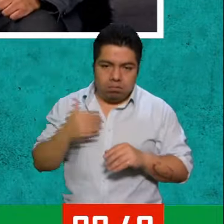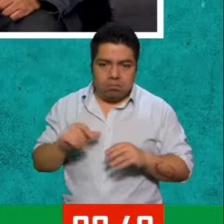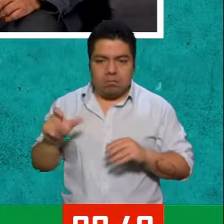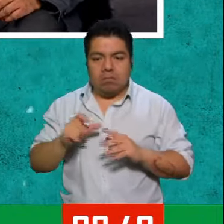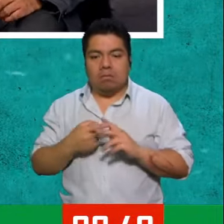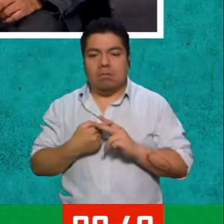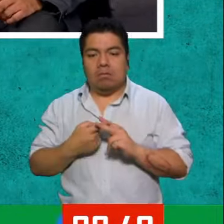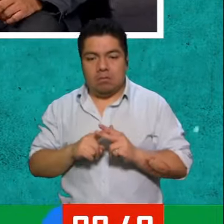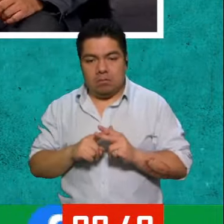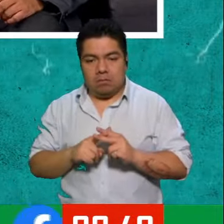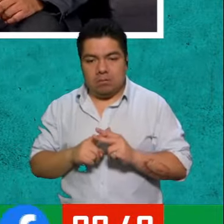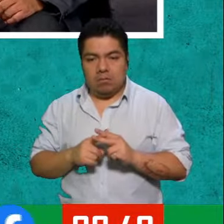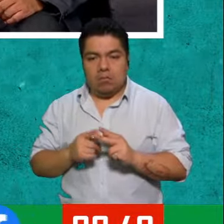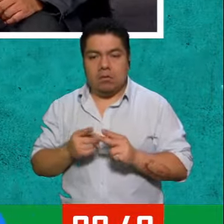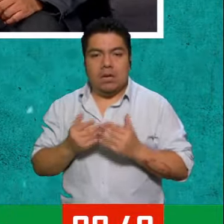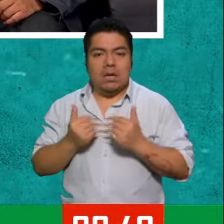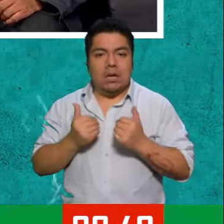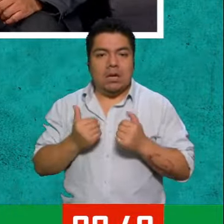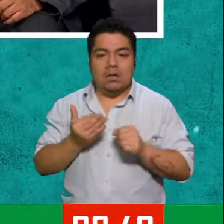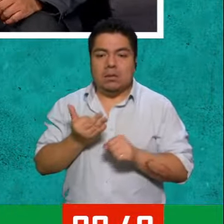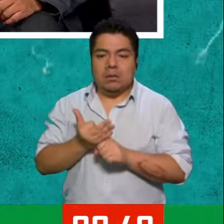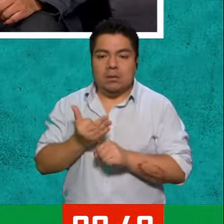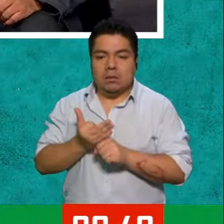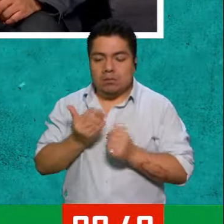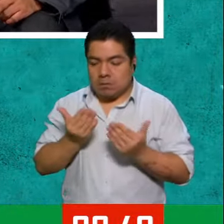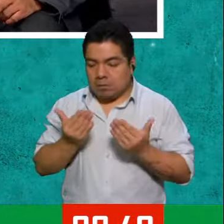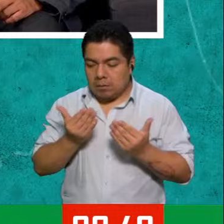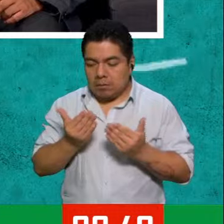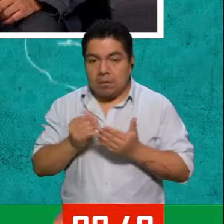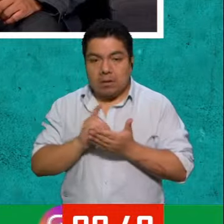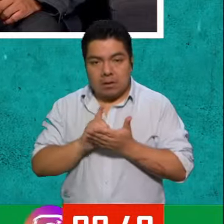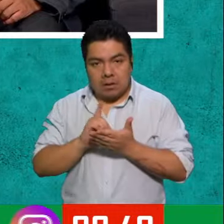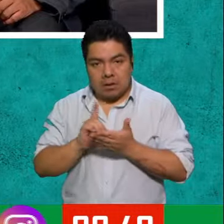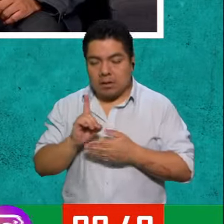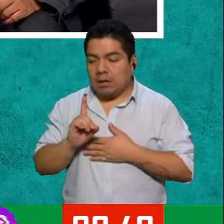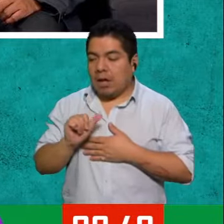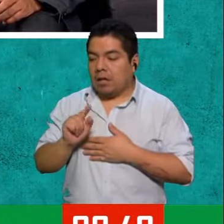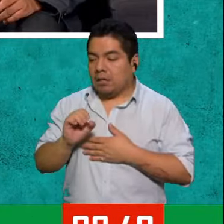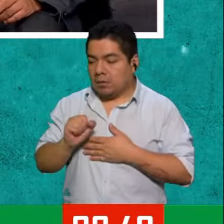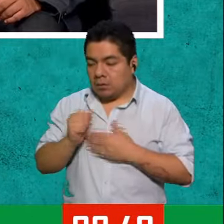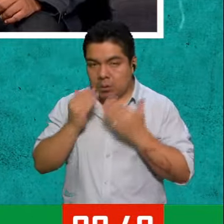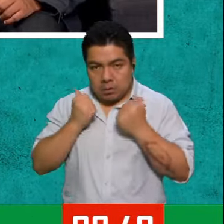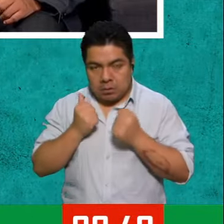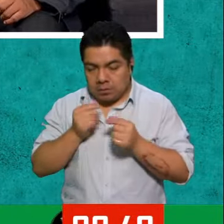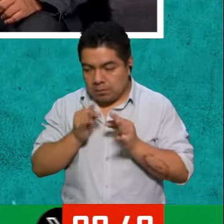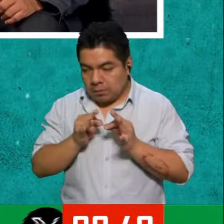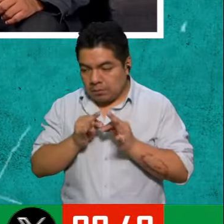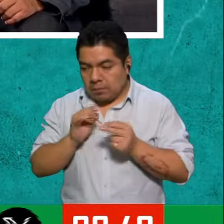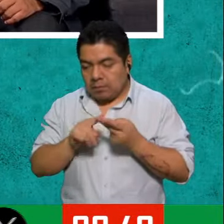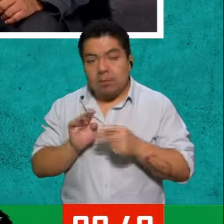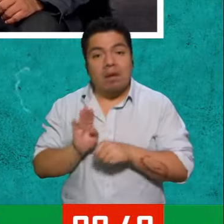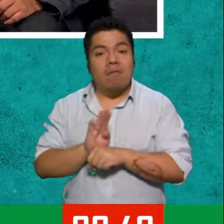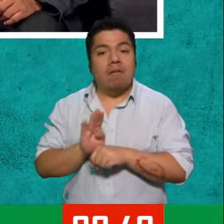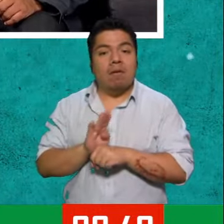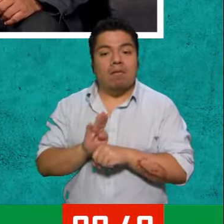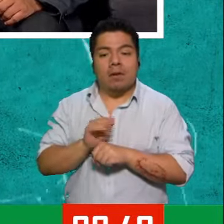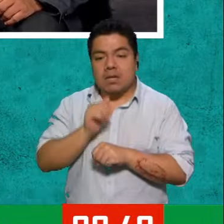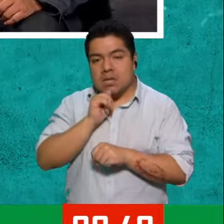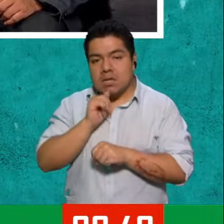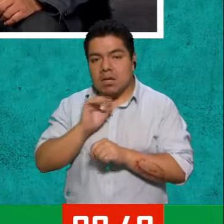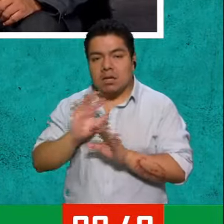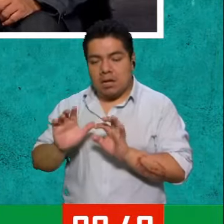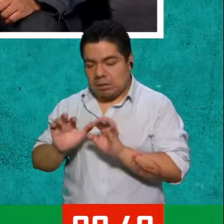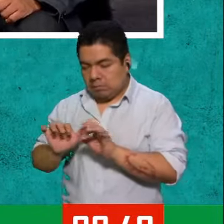empezó. Entonces, yo no tenía ni corroboración de datos, que hay que ir a hacerlo, ni mis beneficiarios. Acabo de ir a